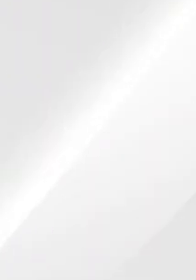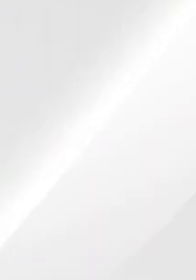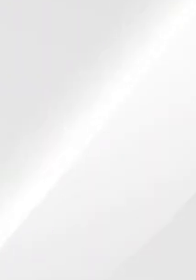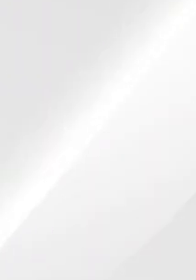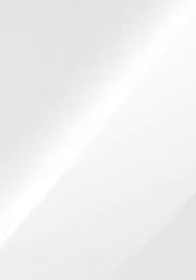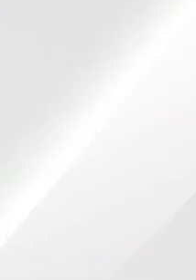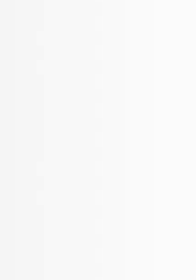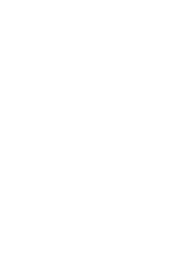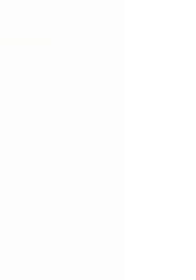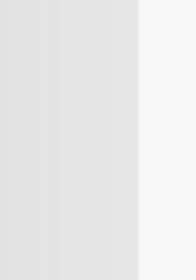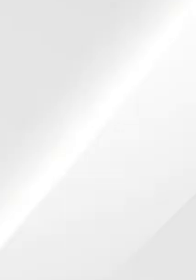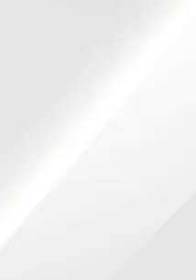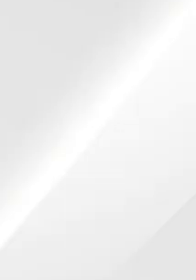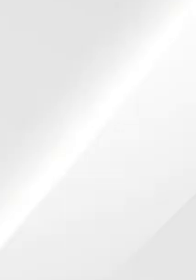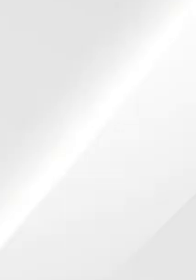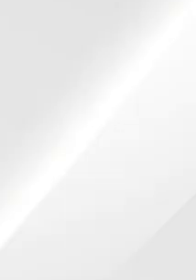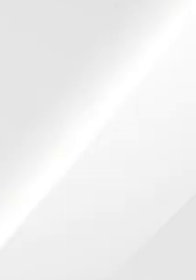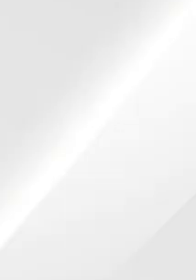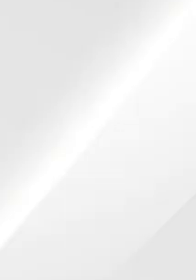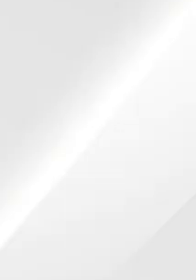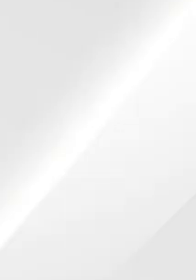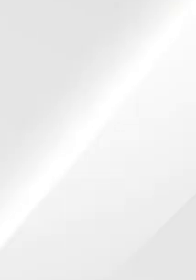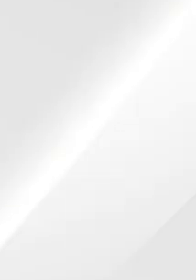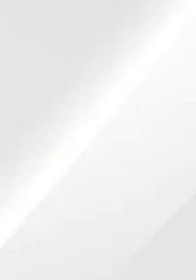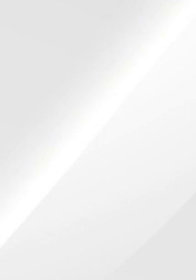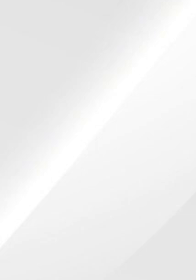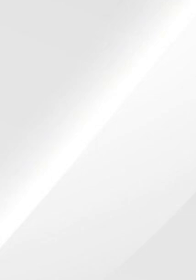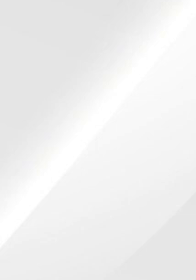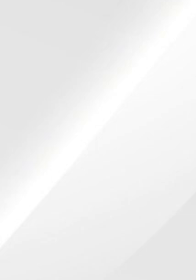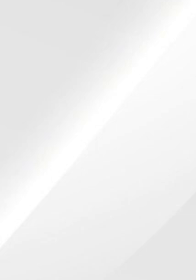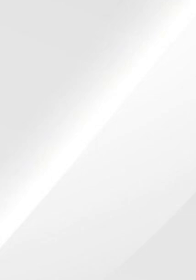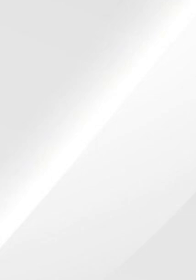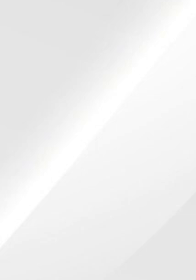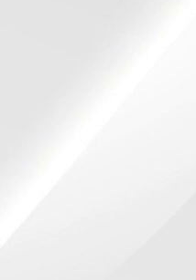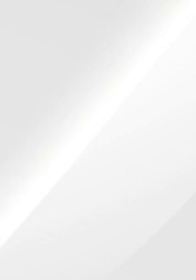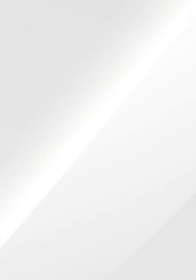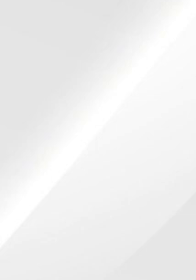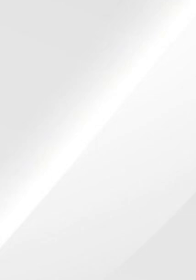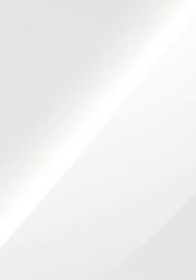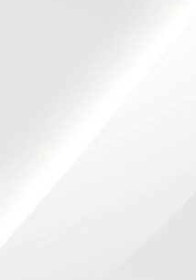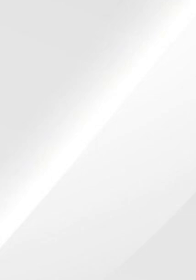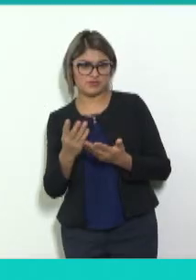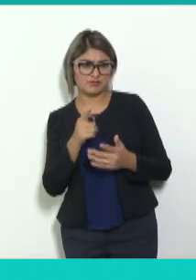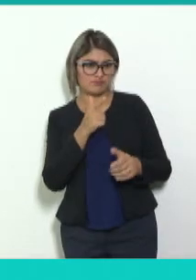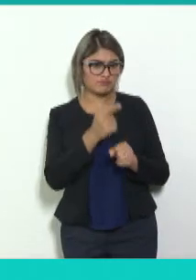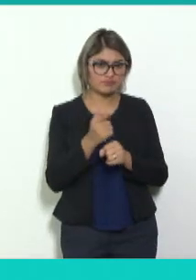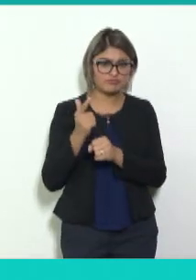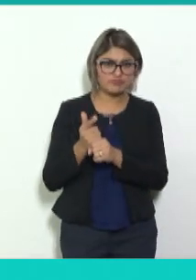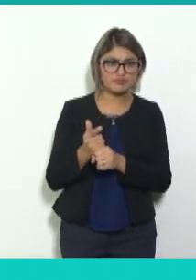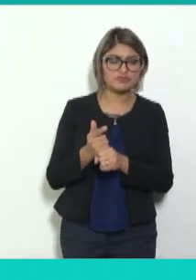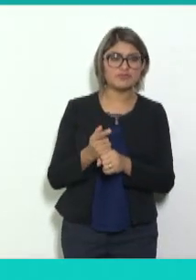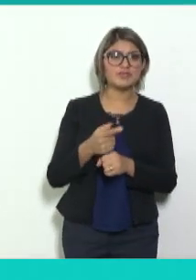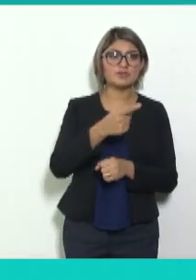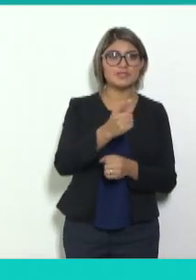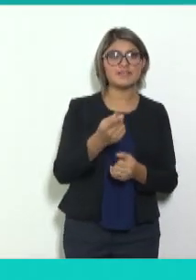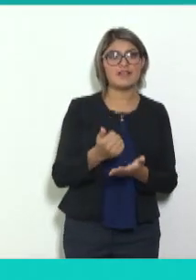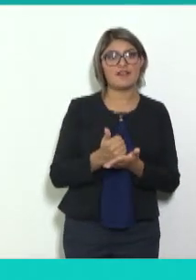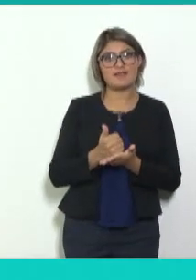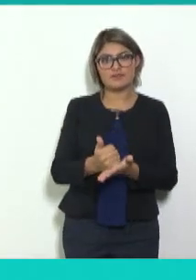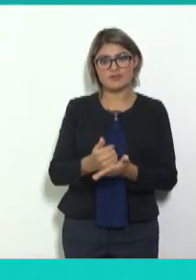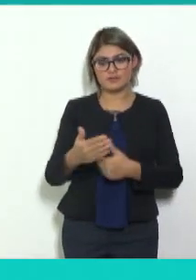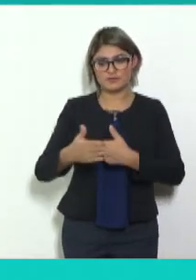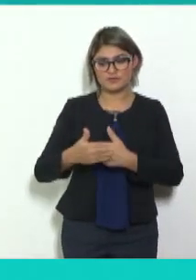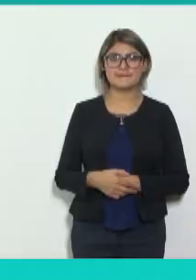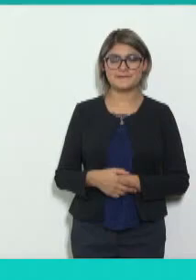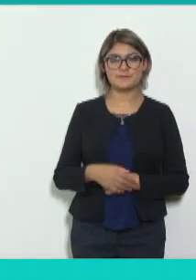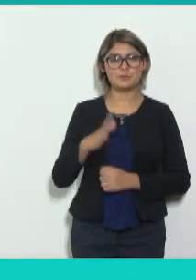Instituto Nacional de Transparencia. Acceso a la información y protección de datos personales. El INAI premió a los siete ganadores del concurso